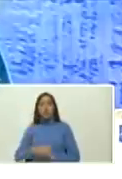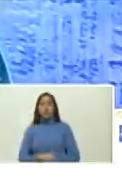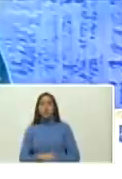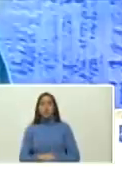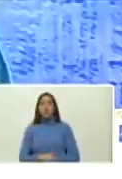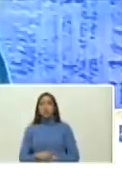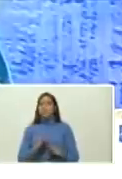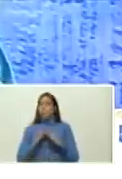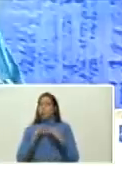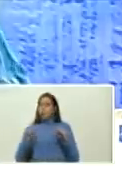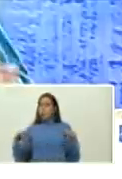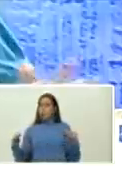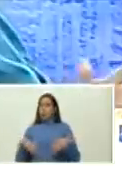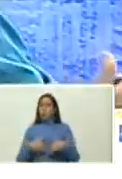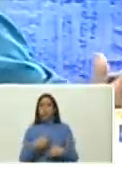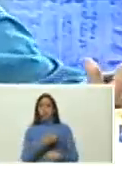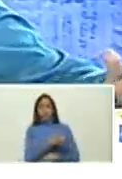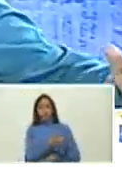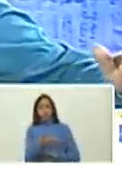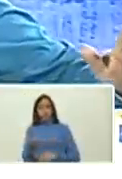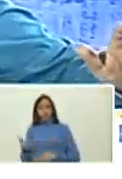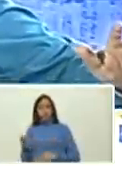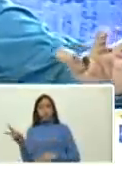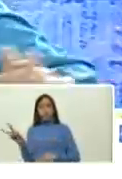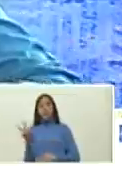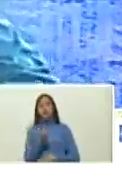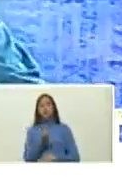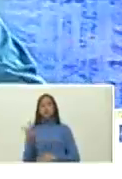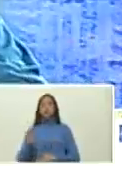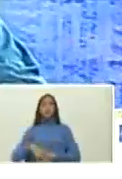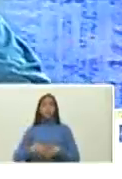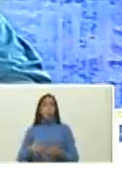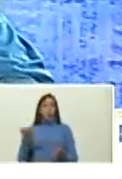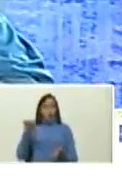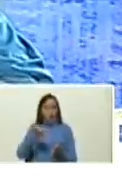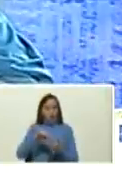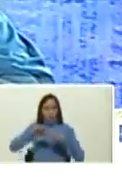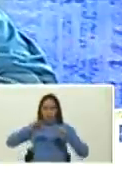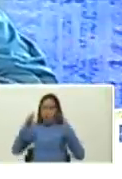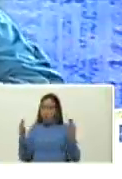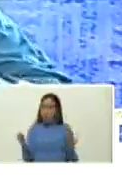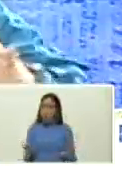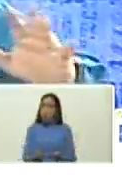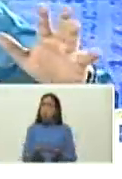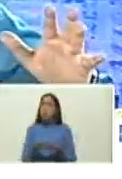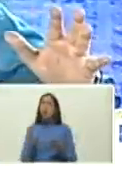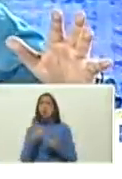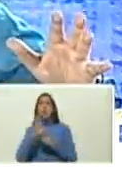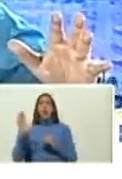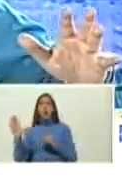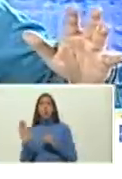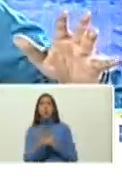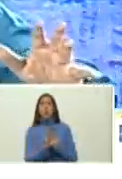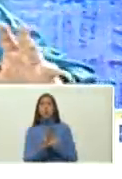todos y todas. Bueno, Venezuela, la capital mundial de la cultura.